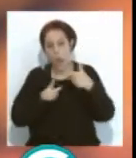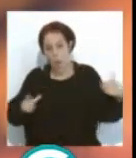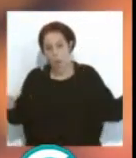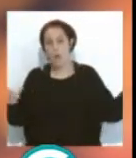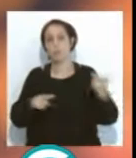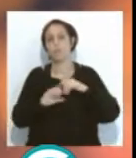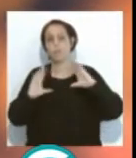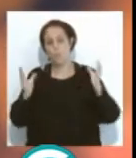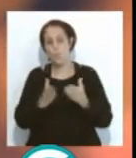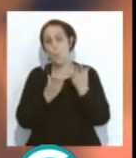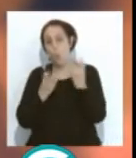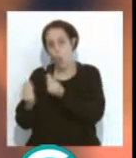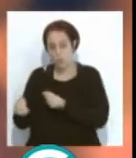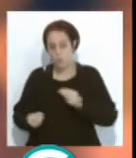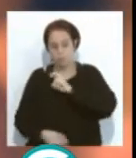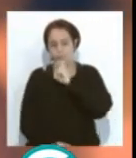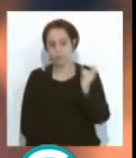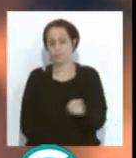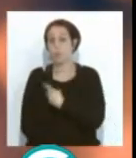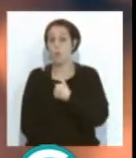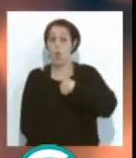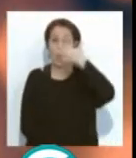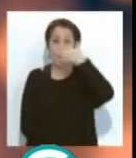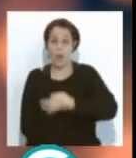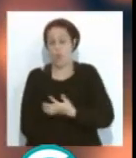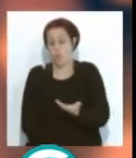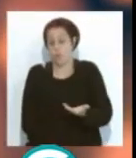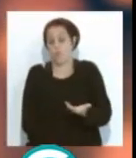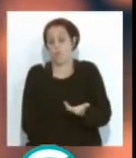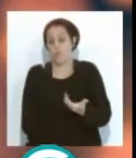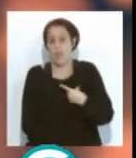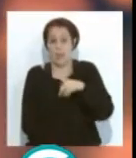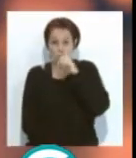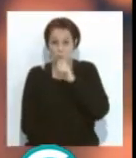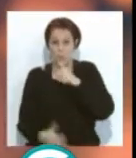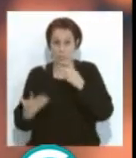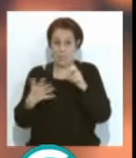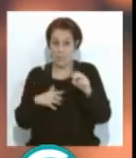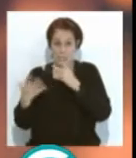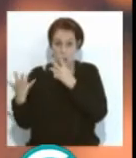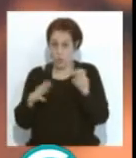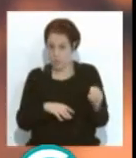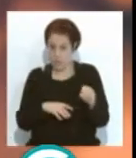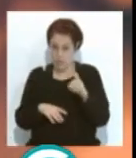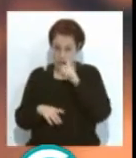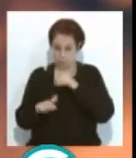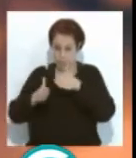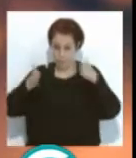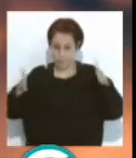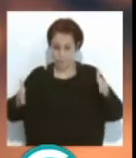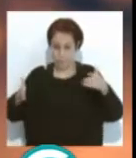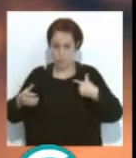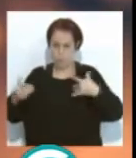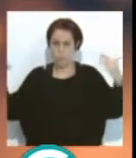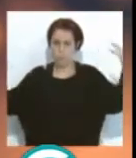que son muchas agurbaciones, etc. Y yo creo que desde el 70 al 80 ya hubo un importante